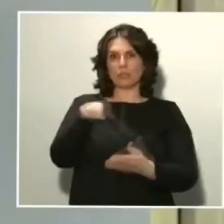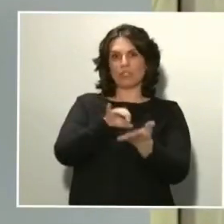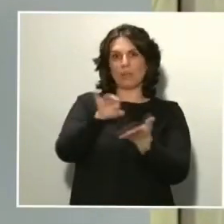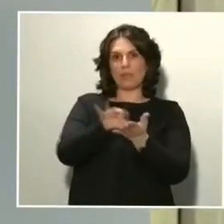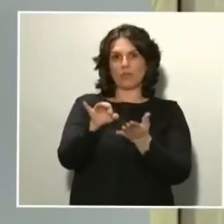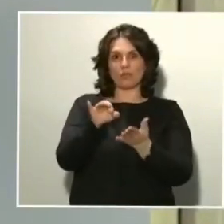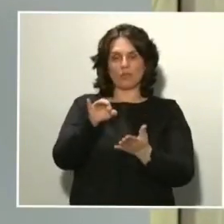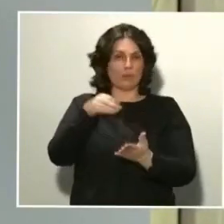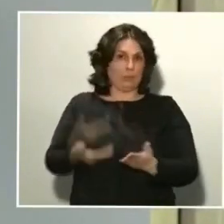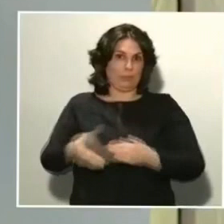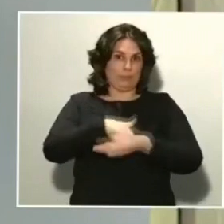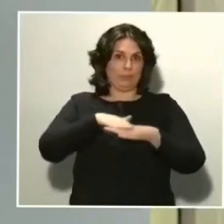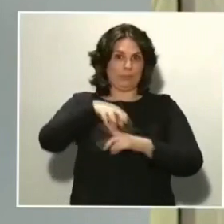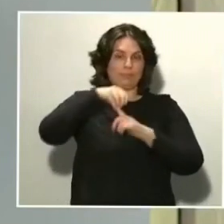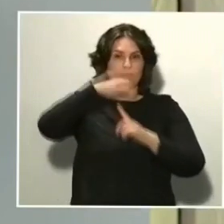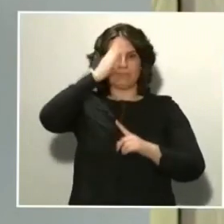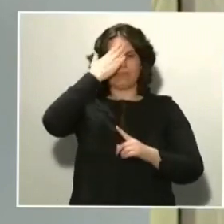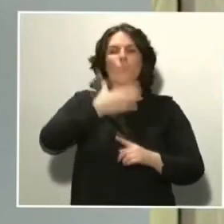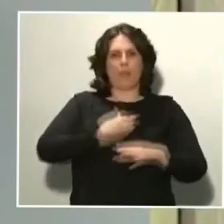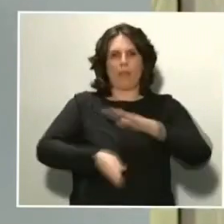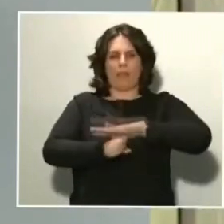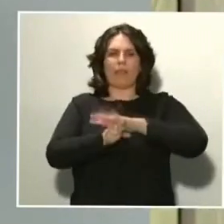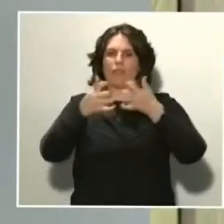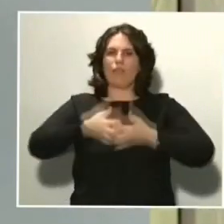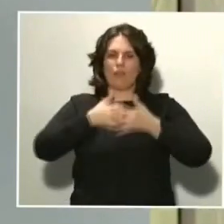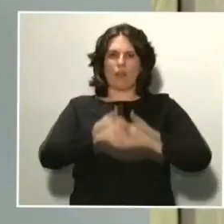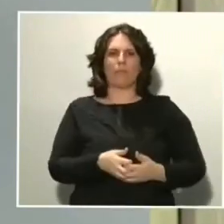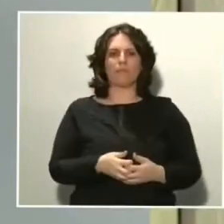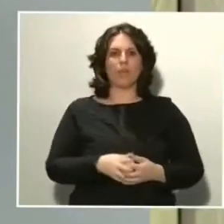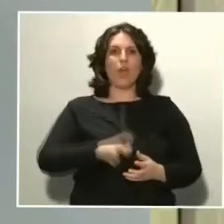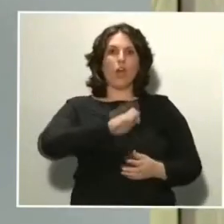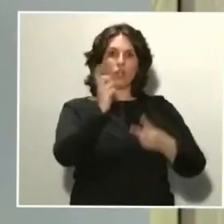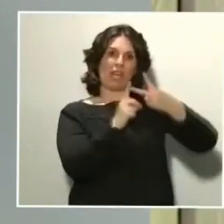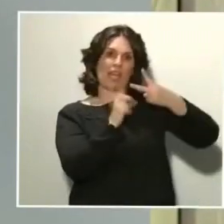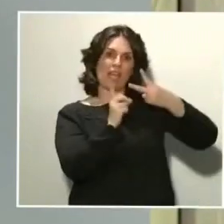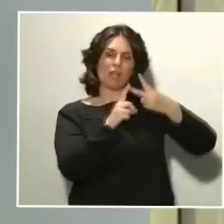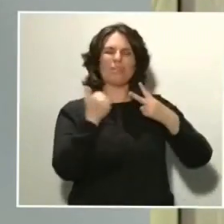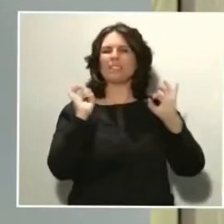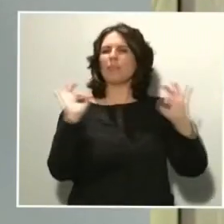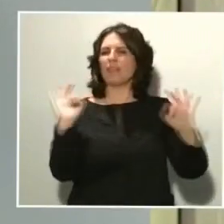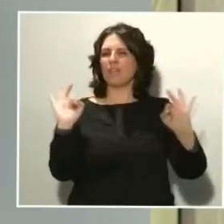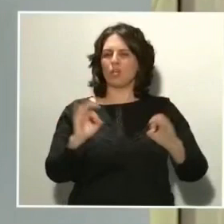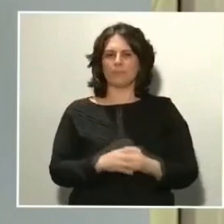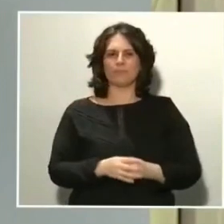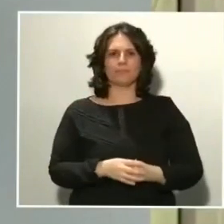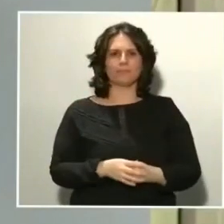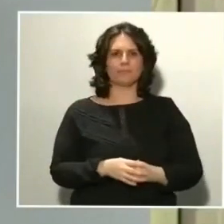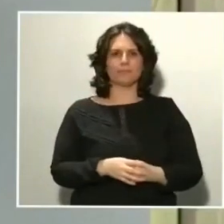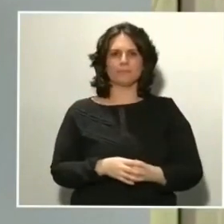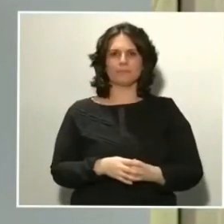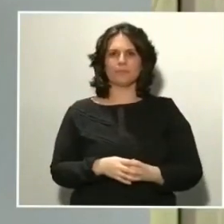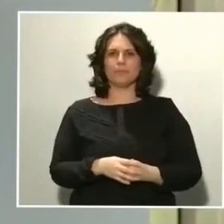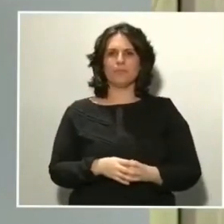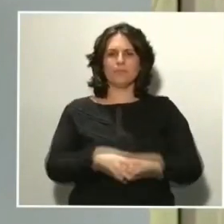funcionamiento. La otra orden ministerial se refiere a una cuestión mucho más específica. Son los títulos profesionales